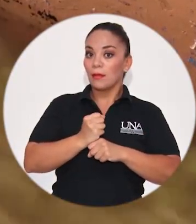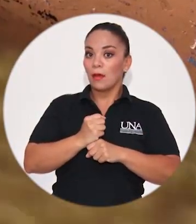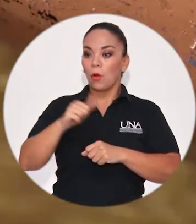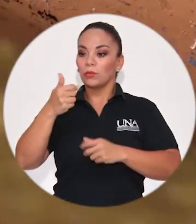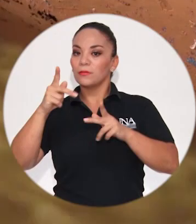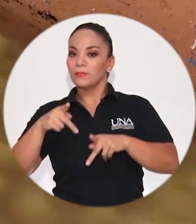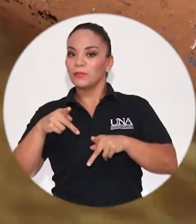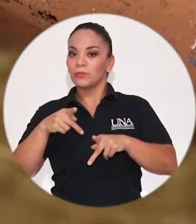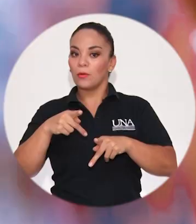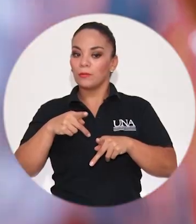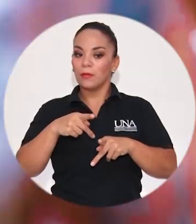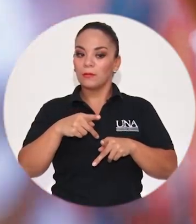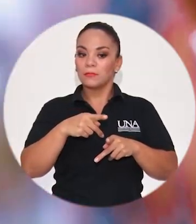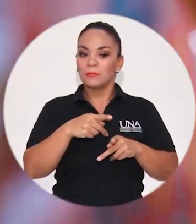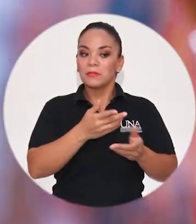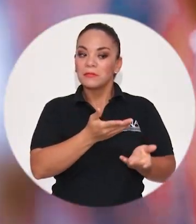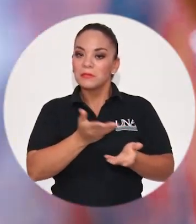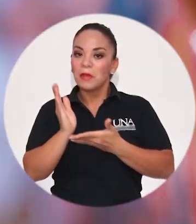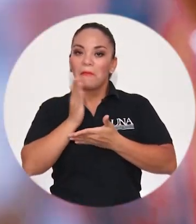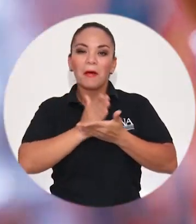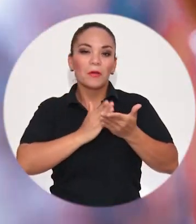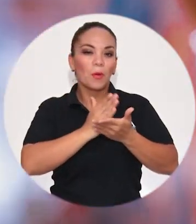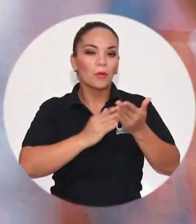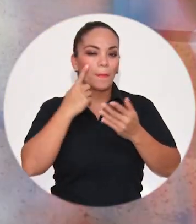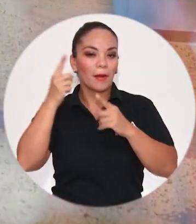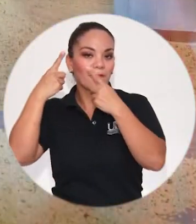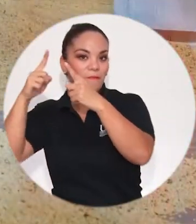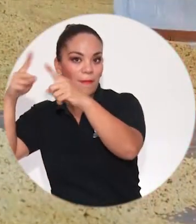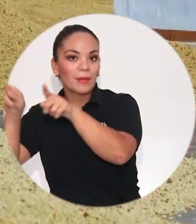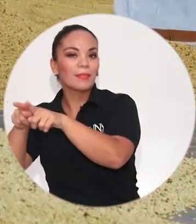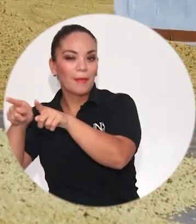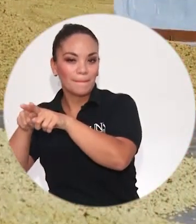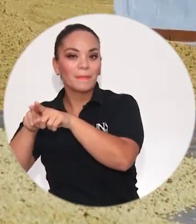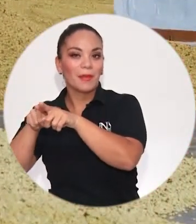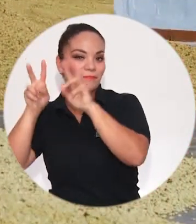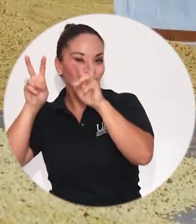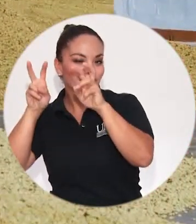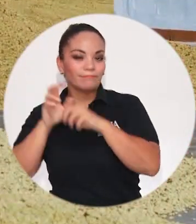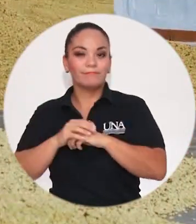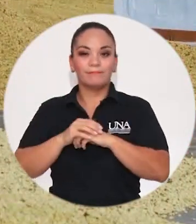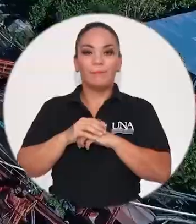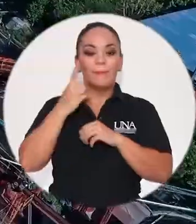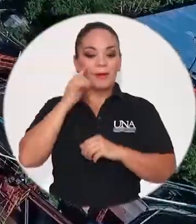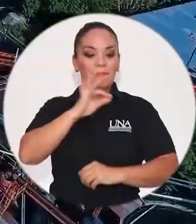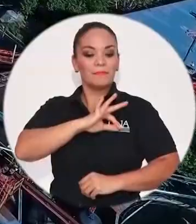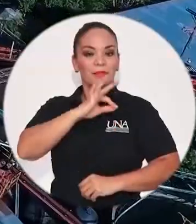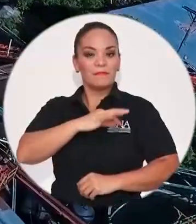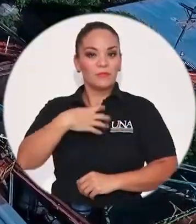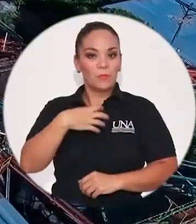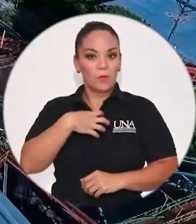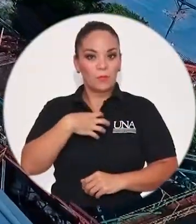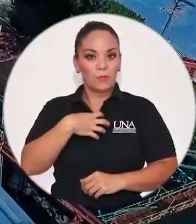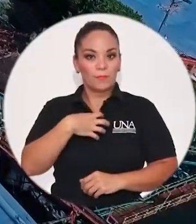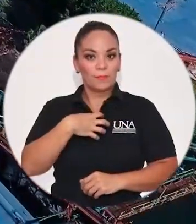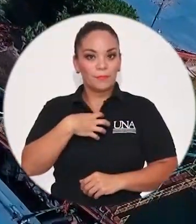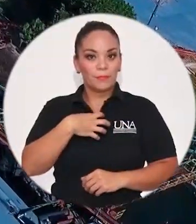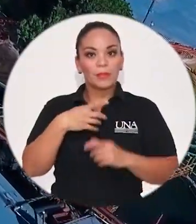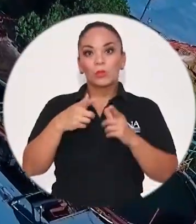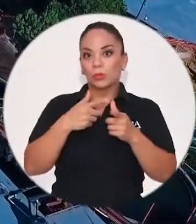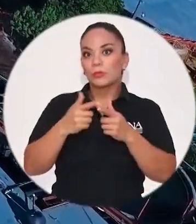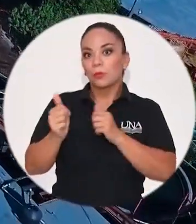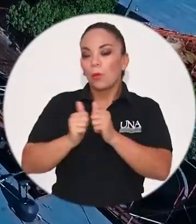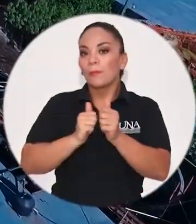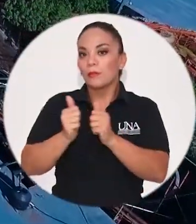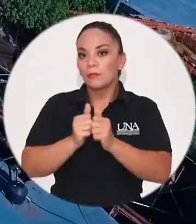usar esa fama, en propio beneficio y en veces en competencia con las mismas empresas de acá.